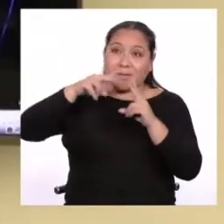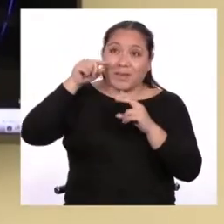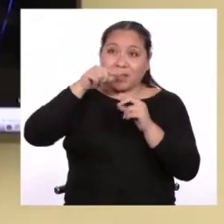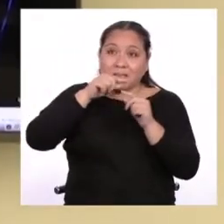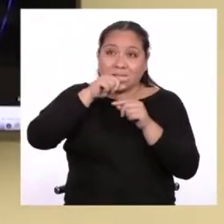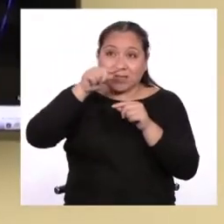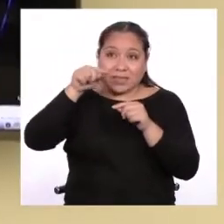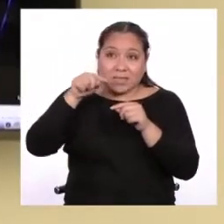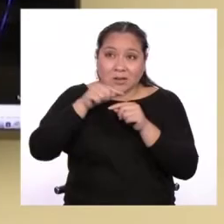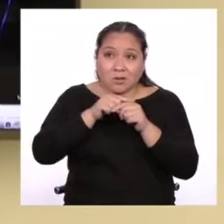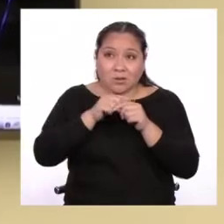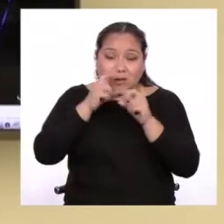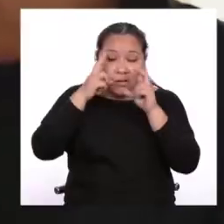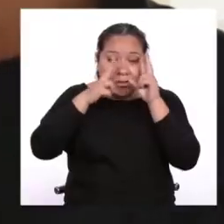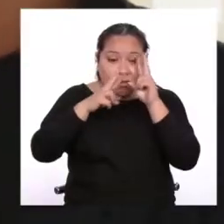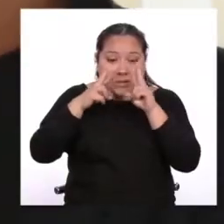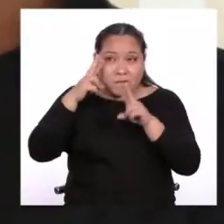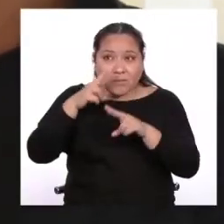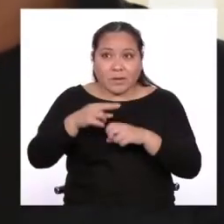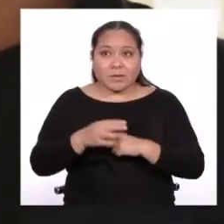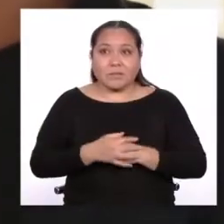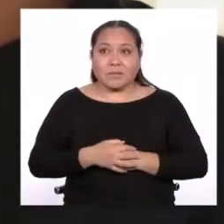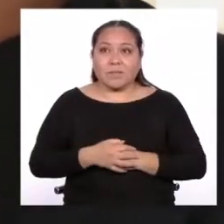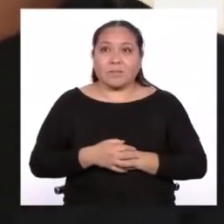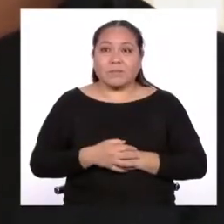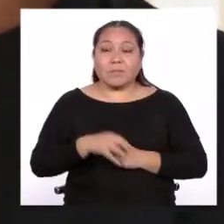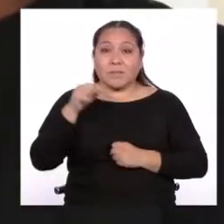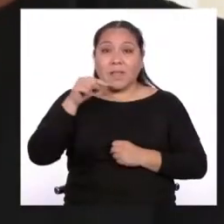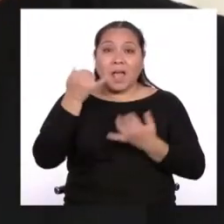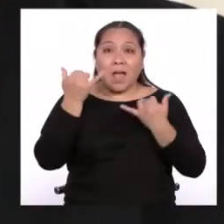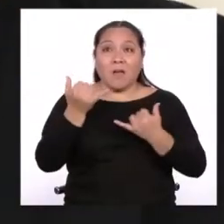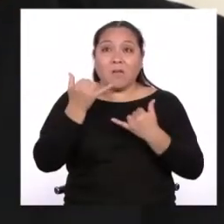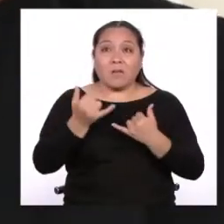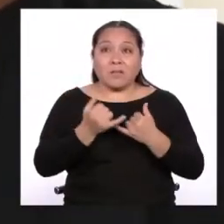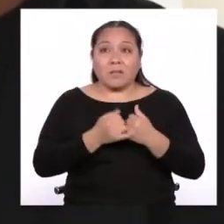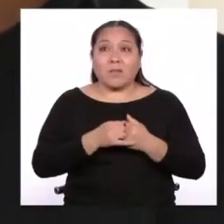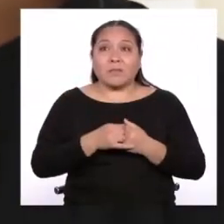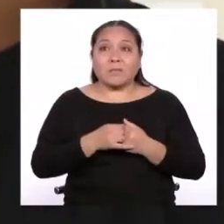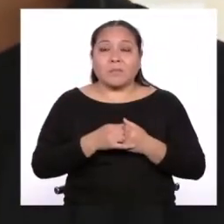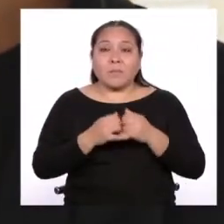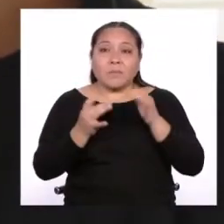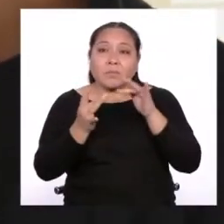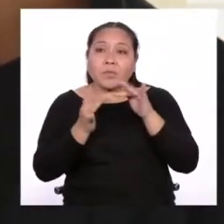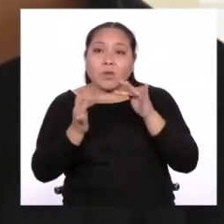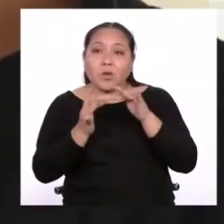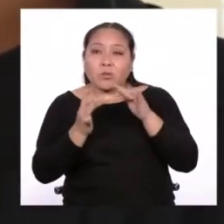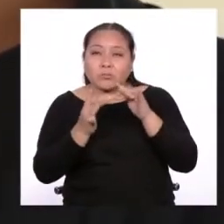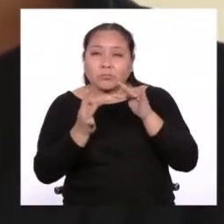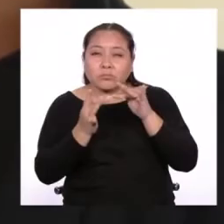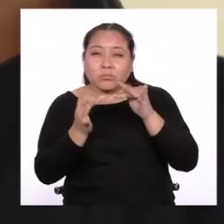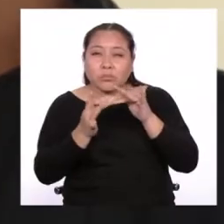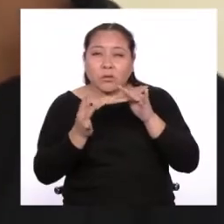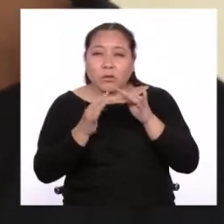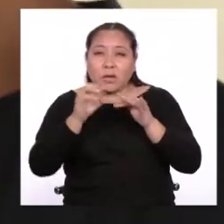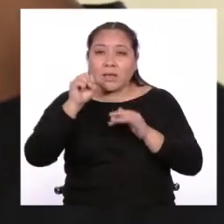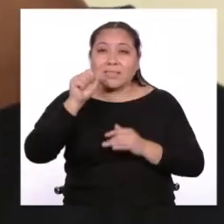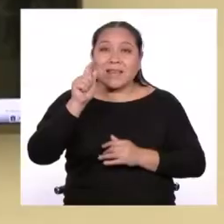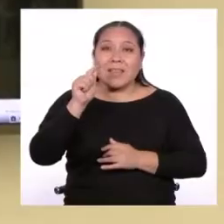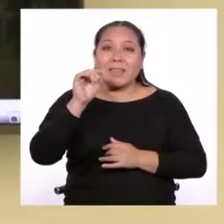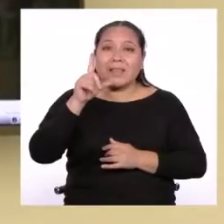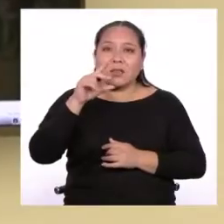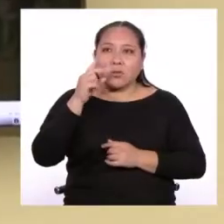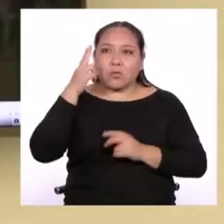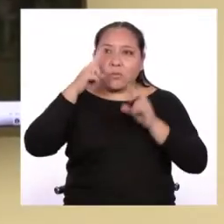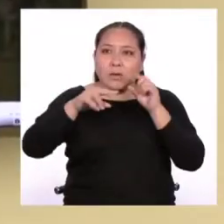Ese es el círculo de visibilidad, ¿no? Es decir, en este momento se está teniendo comunicación con el satélite, pero a su vez puedes ver puntos